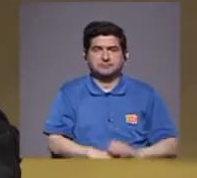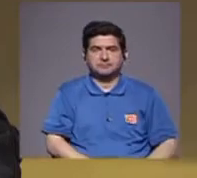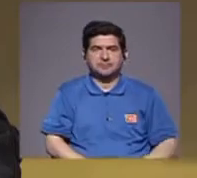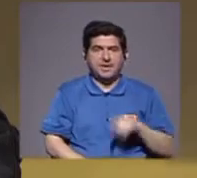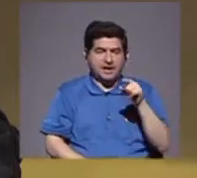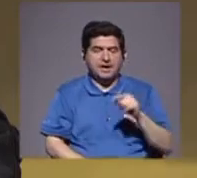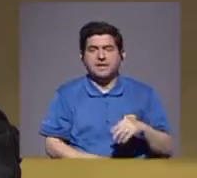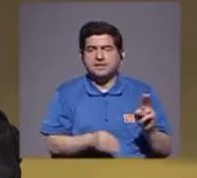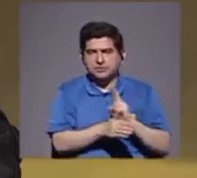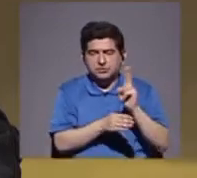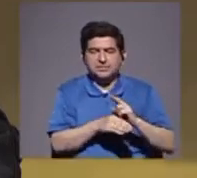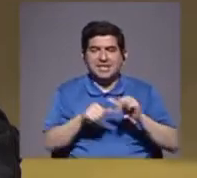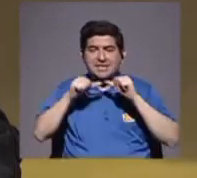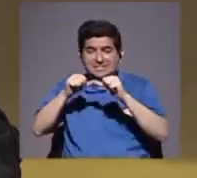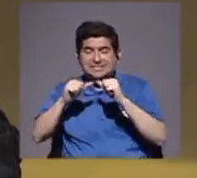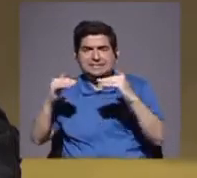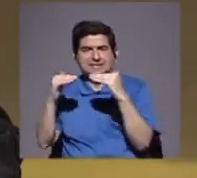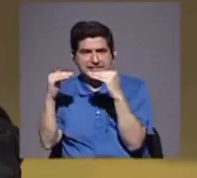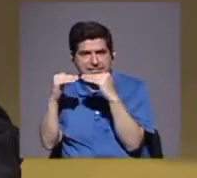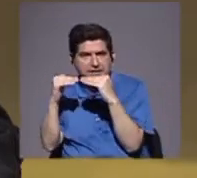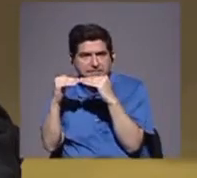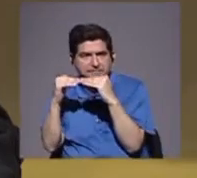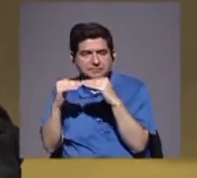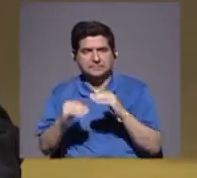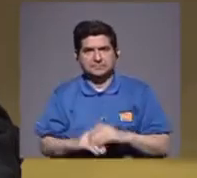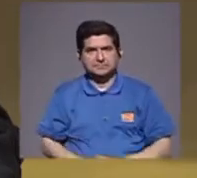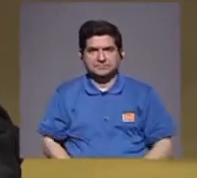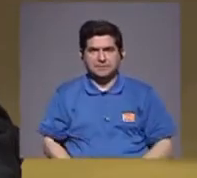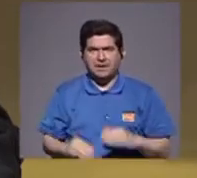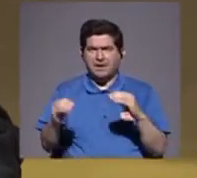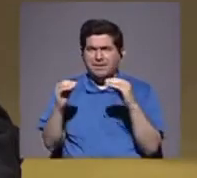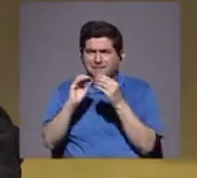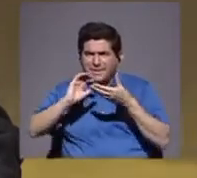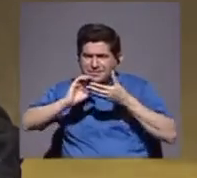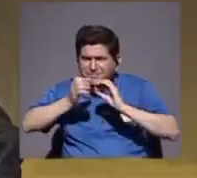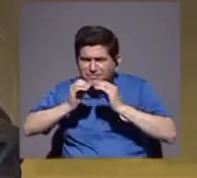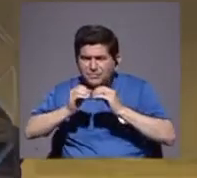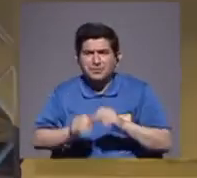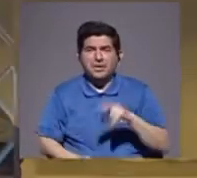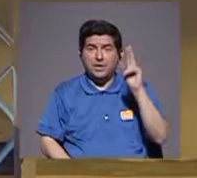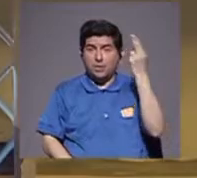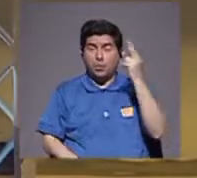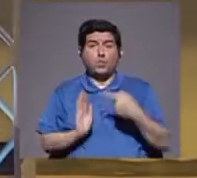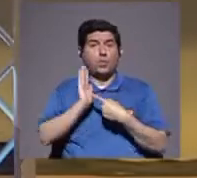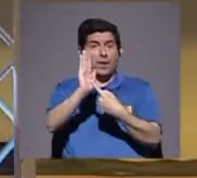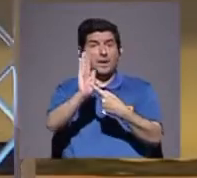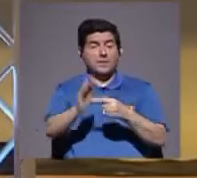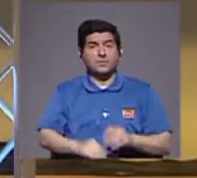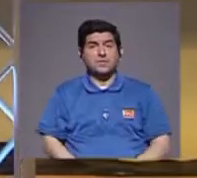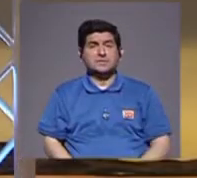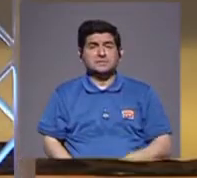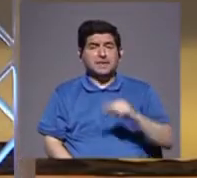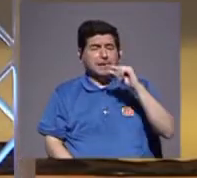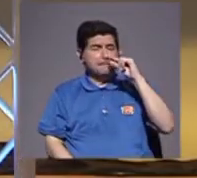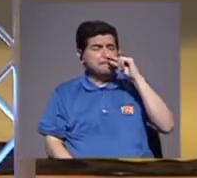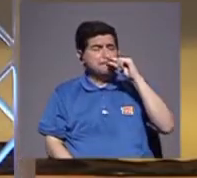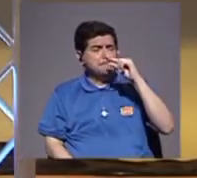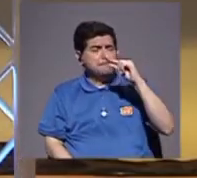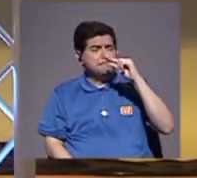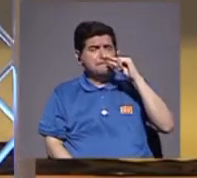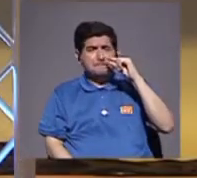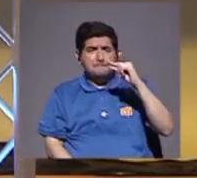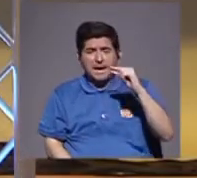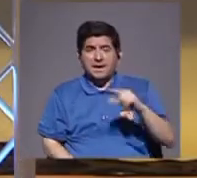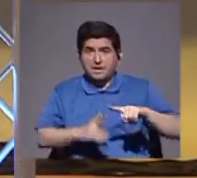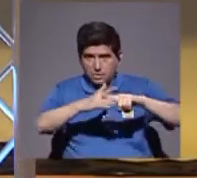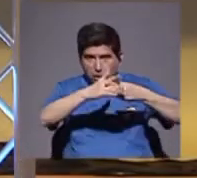consumo, el siguiente nivel, que es, si va a haber mayor cantidad, Uruguay, muestra un pequeño, muy pequeño,